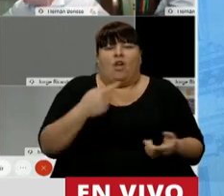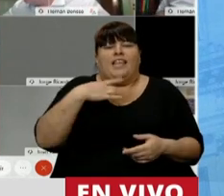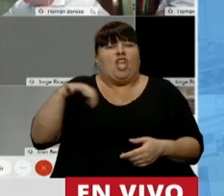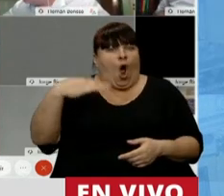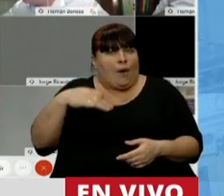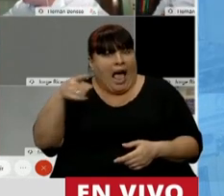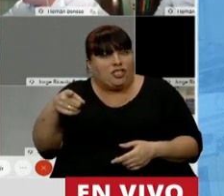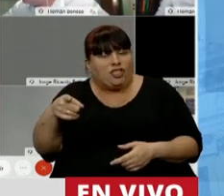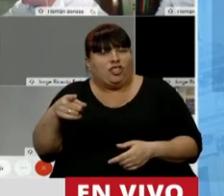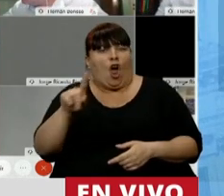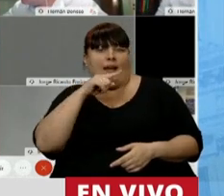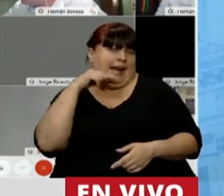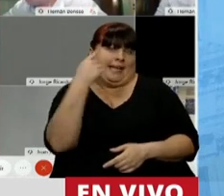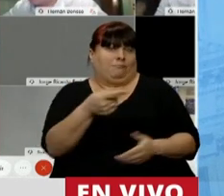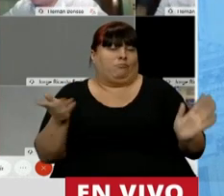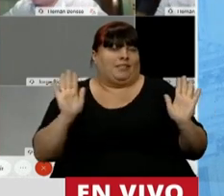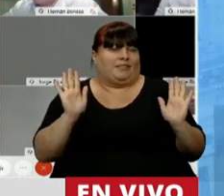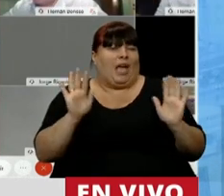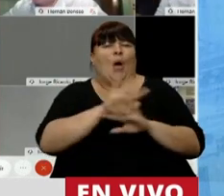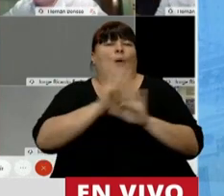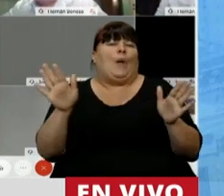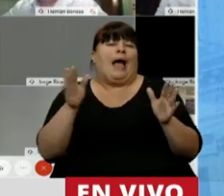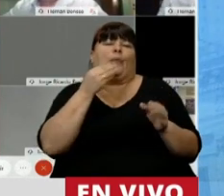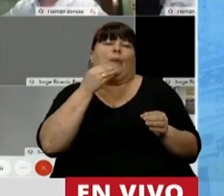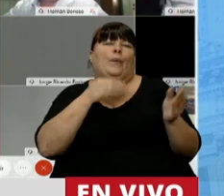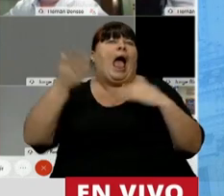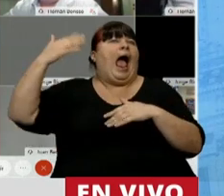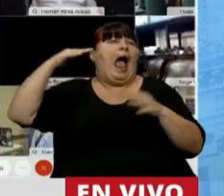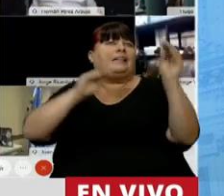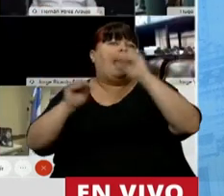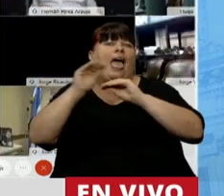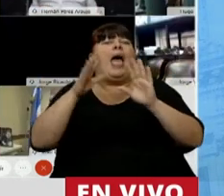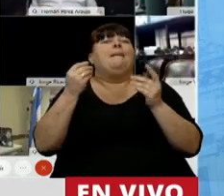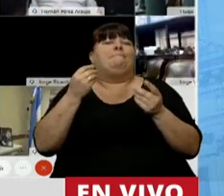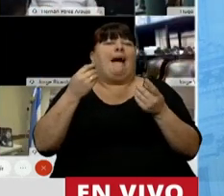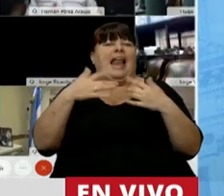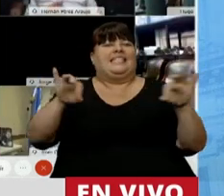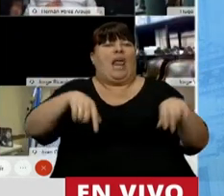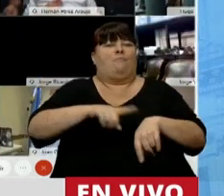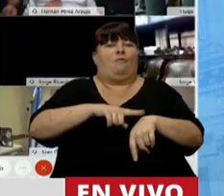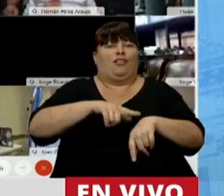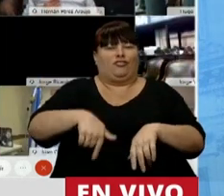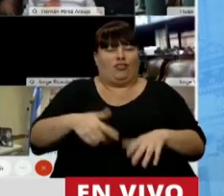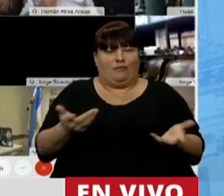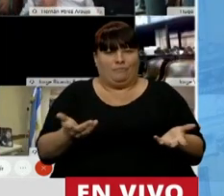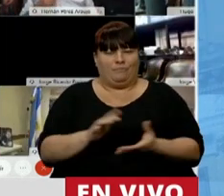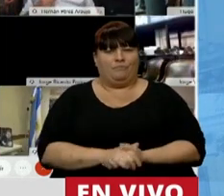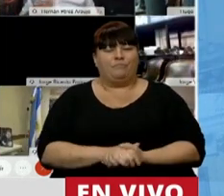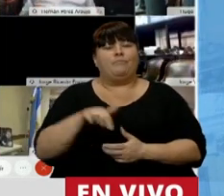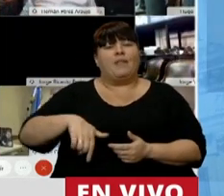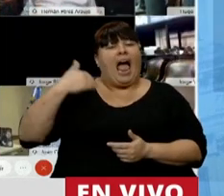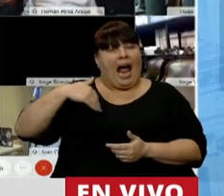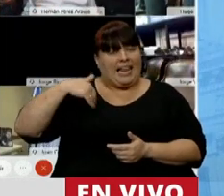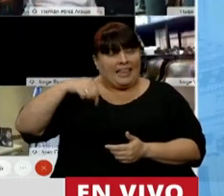obliga a contestarle que dejen de disfrazar el pasado para justificar este presente. En la